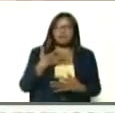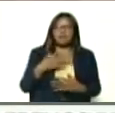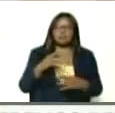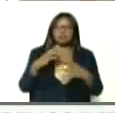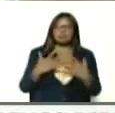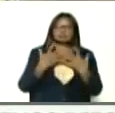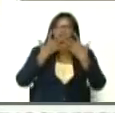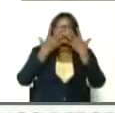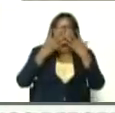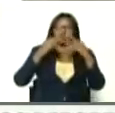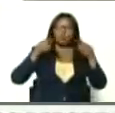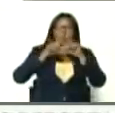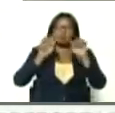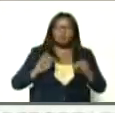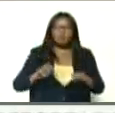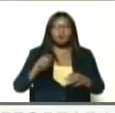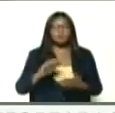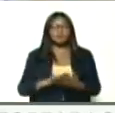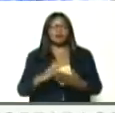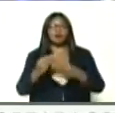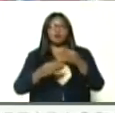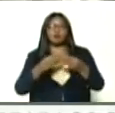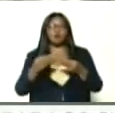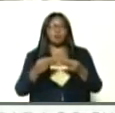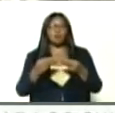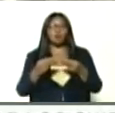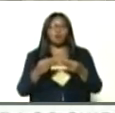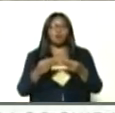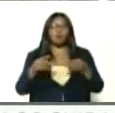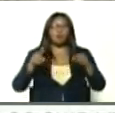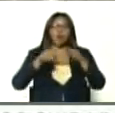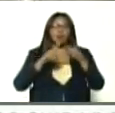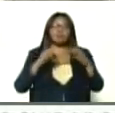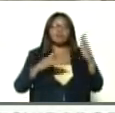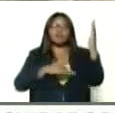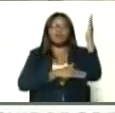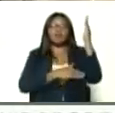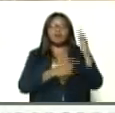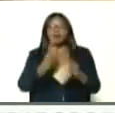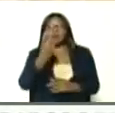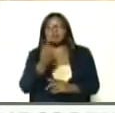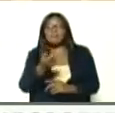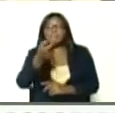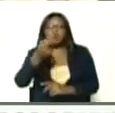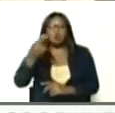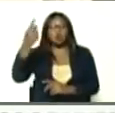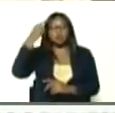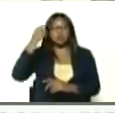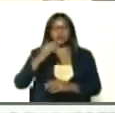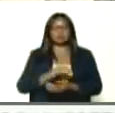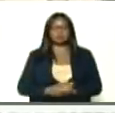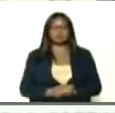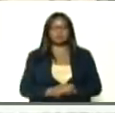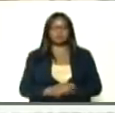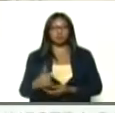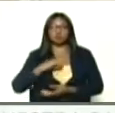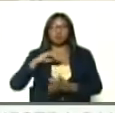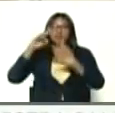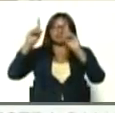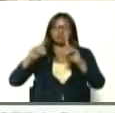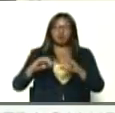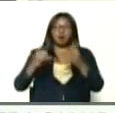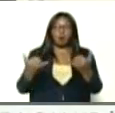respiran, los aires, de la beatificación, que será en pocos días, por ello, hemos decidido,